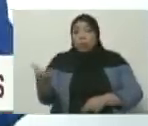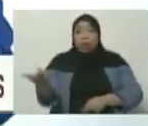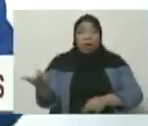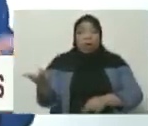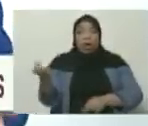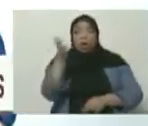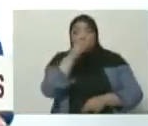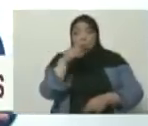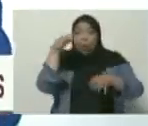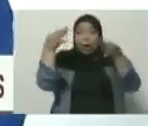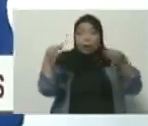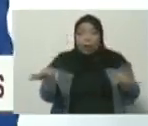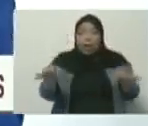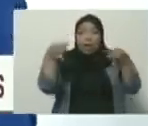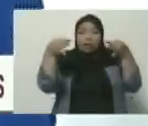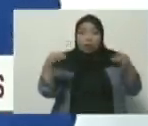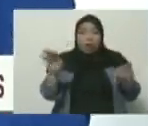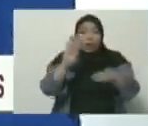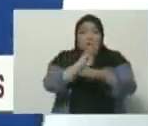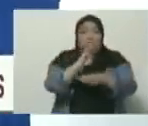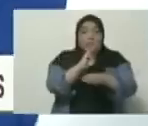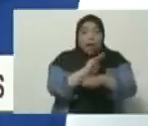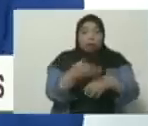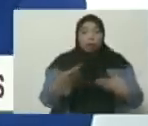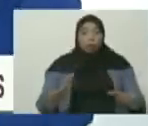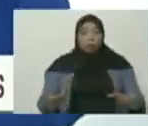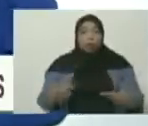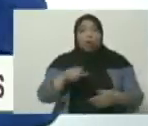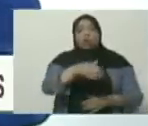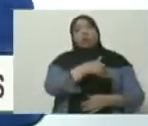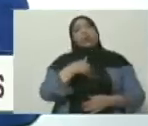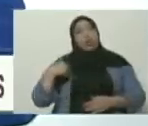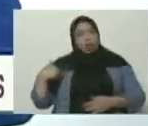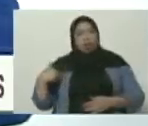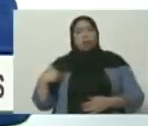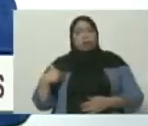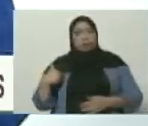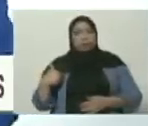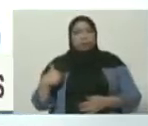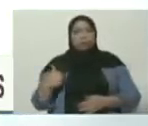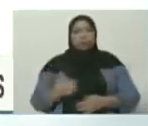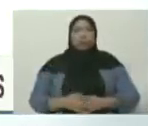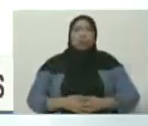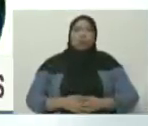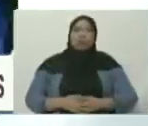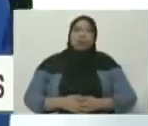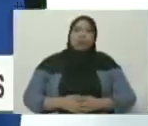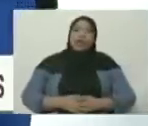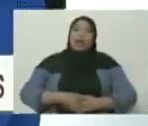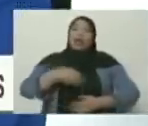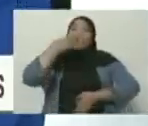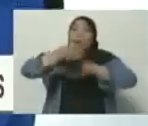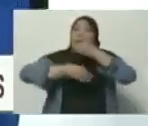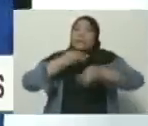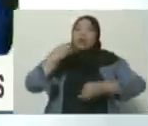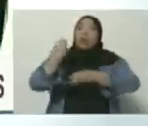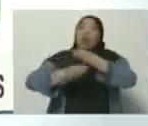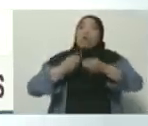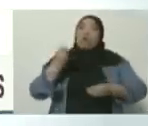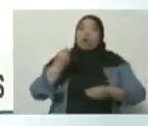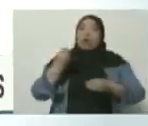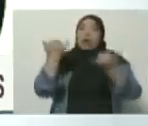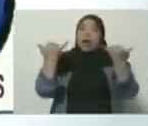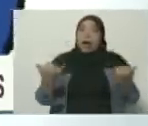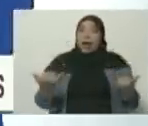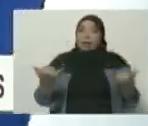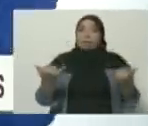geomorfológica que tiene el planeta. Así que yo quisiera que el coronel Pereira nos dé detalles de cómo va a ser la ocurrencia